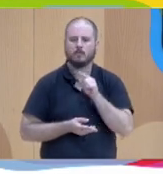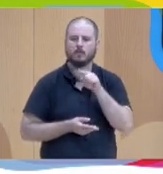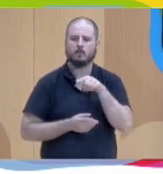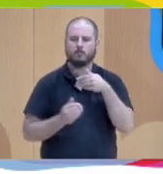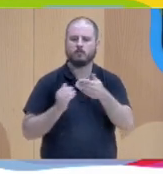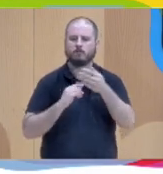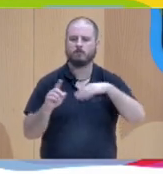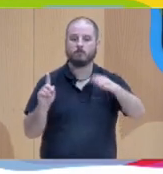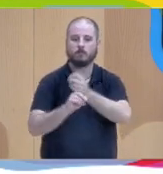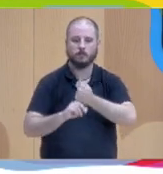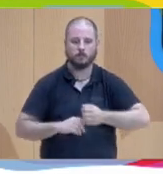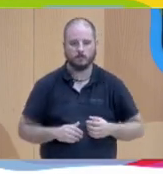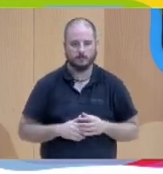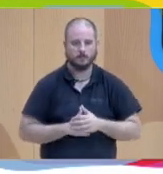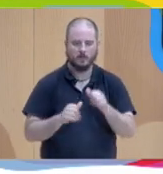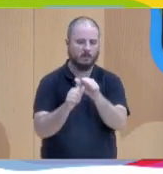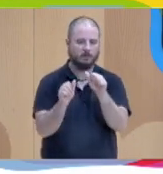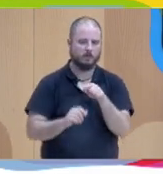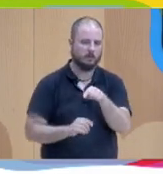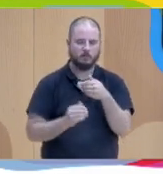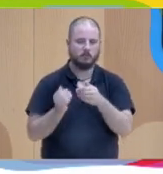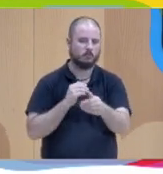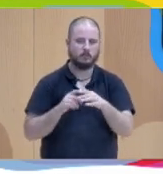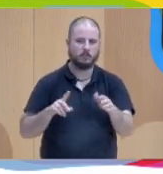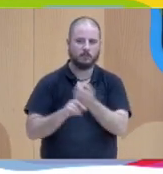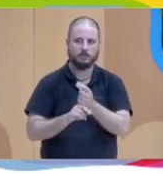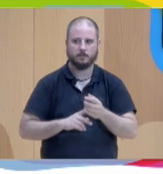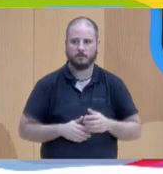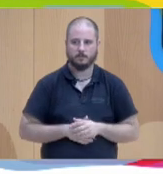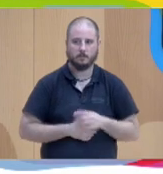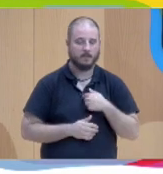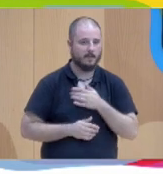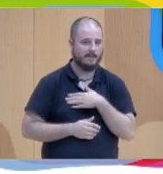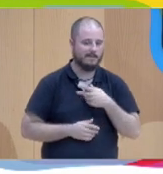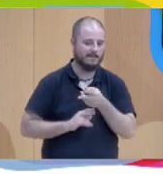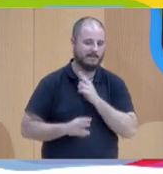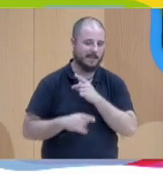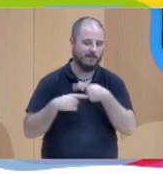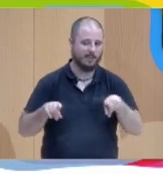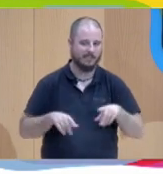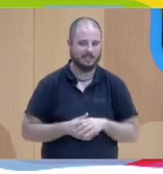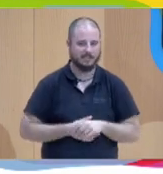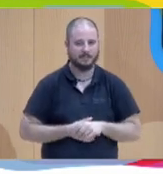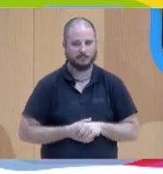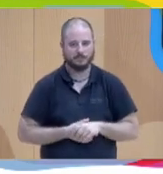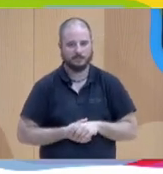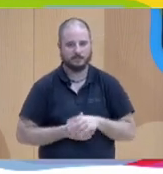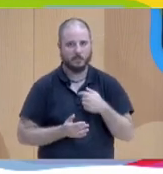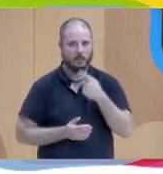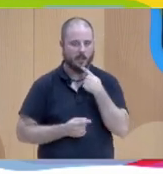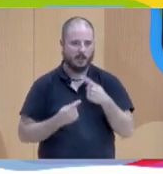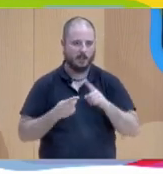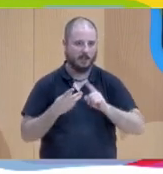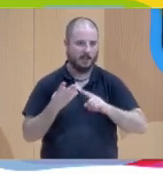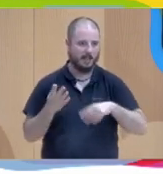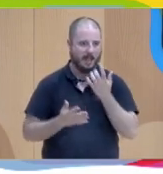manera y yo no era esa la respuesta que quería obviamente yo quería que me dijera pues puedes hacer esto o esto o